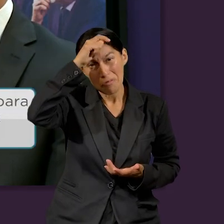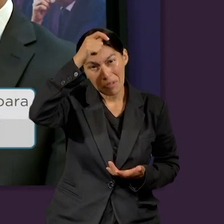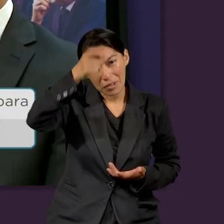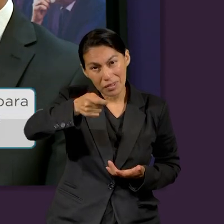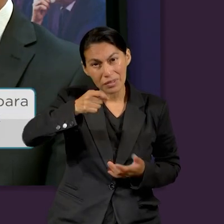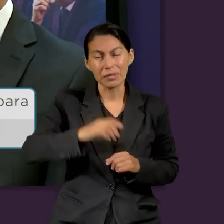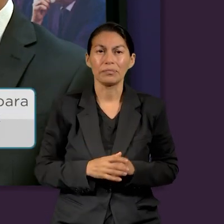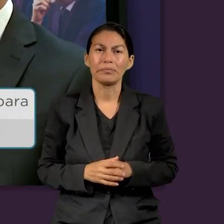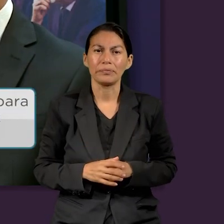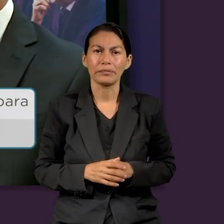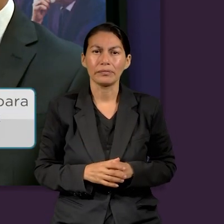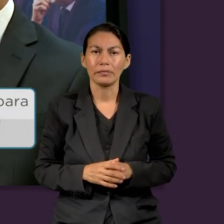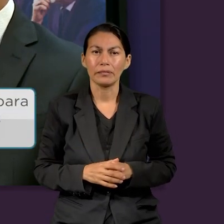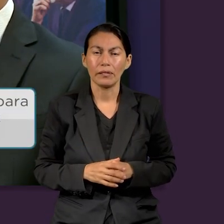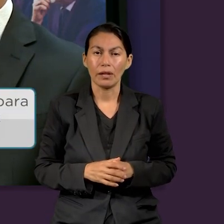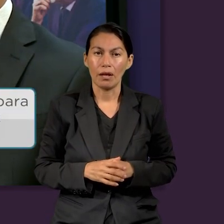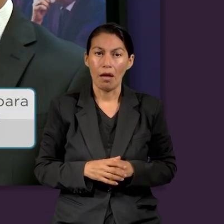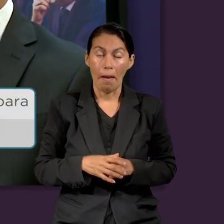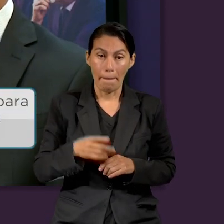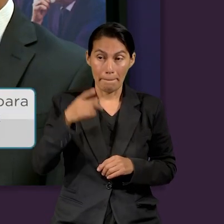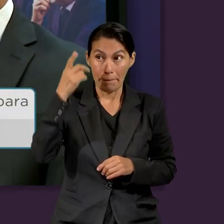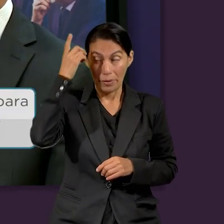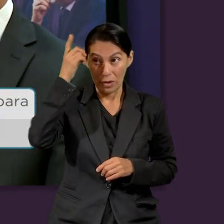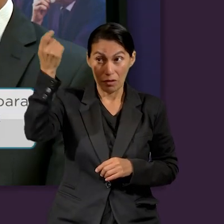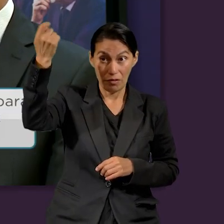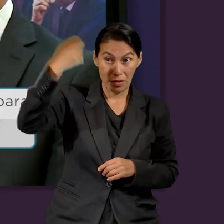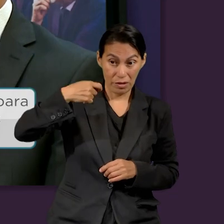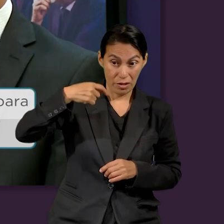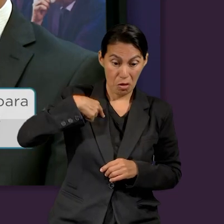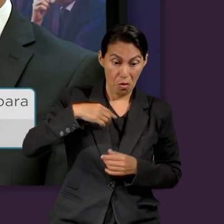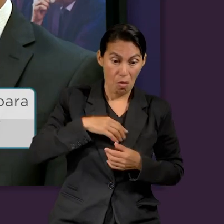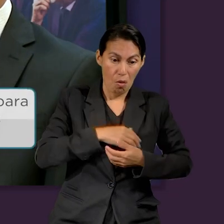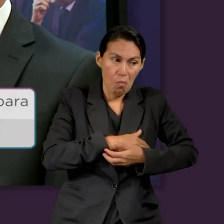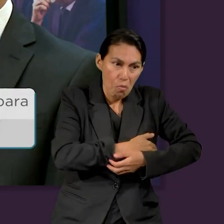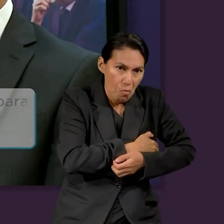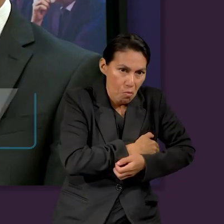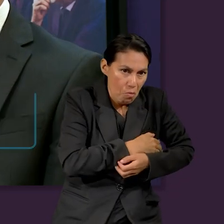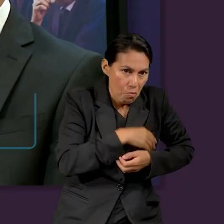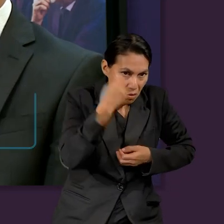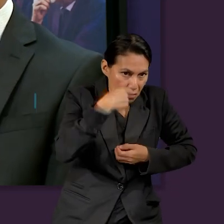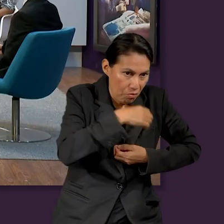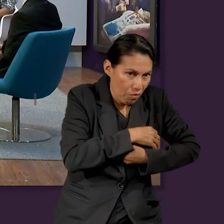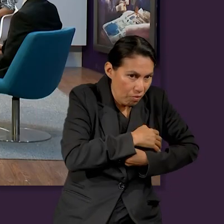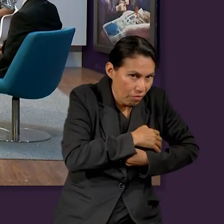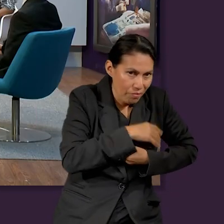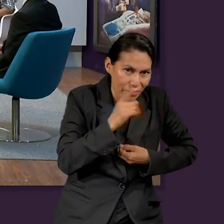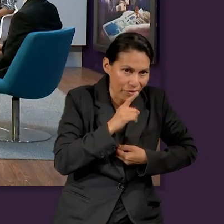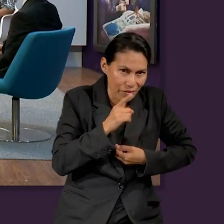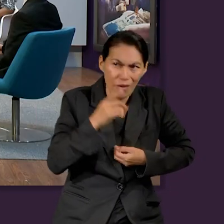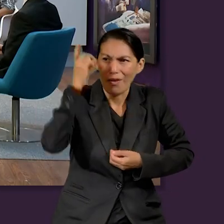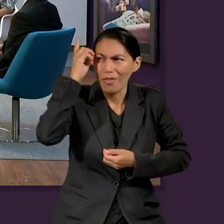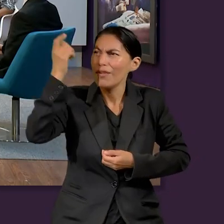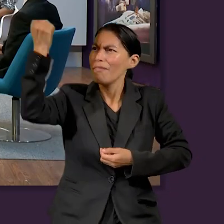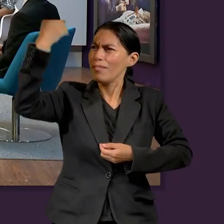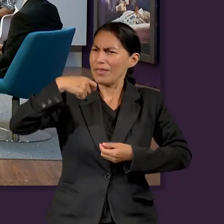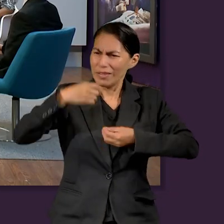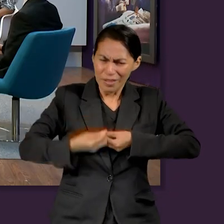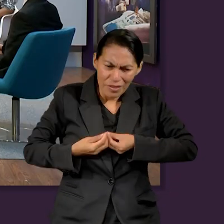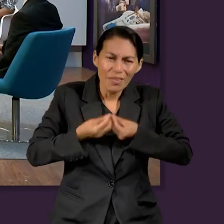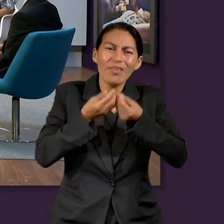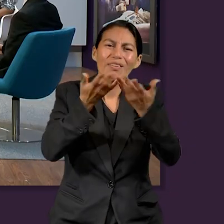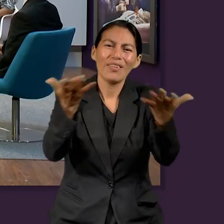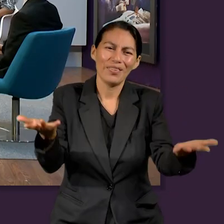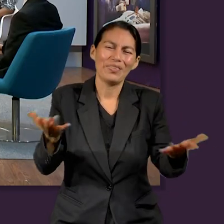que las bendiciones de Dios no han sido dadas para atesorarse, sino para compartirse con los demás. Así es. Es muy correcto.